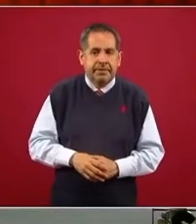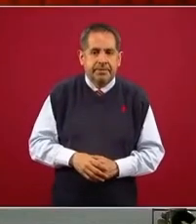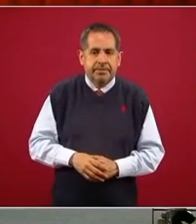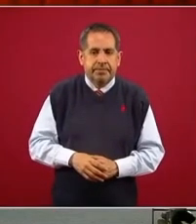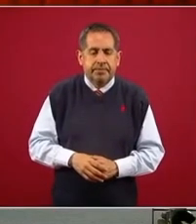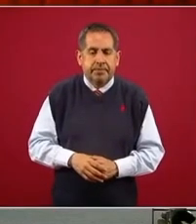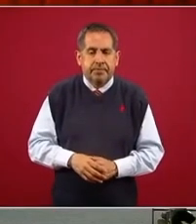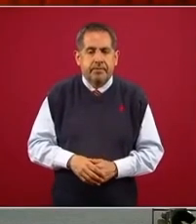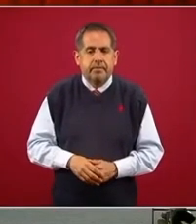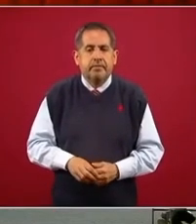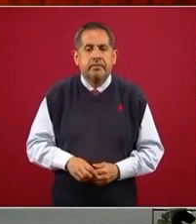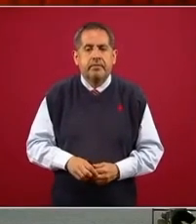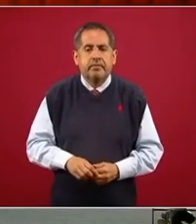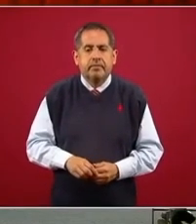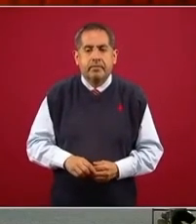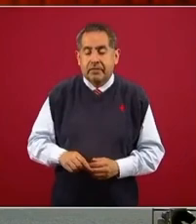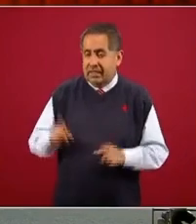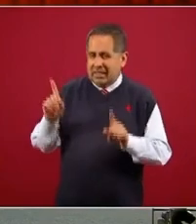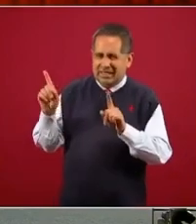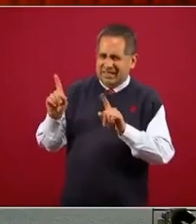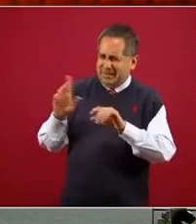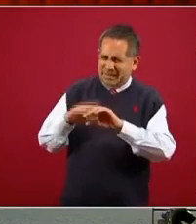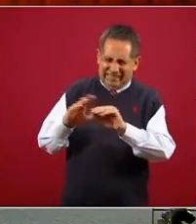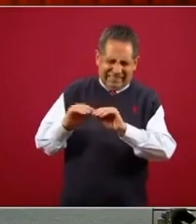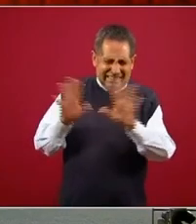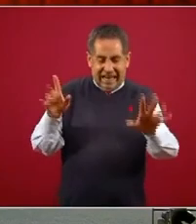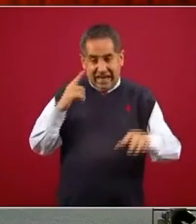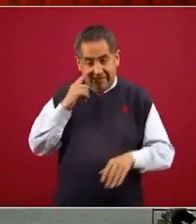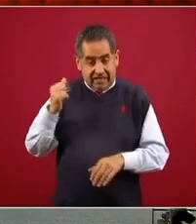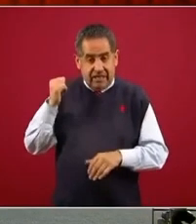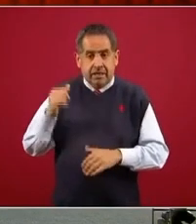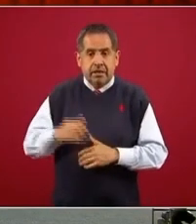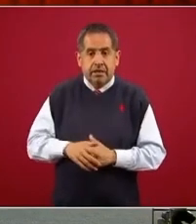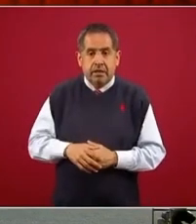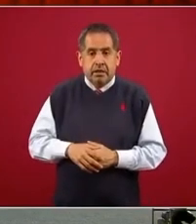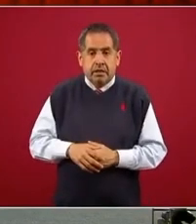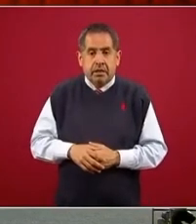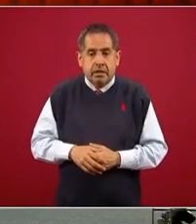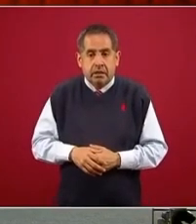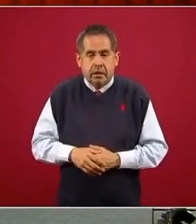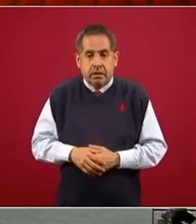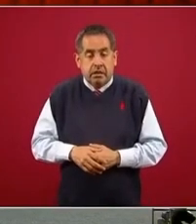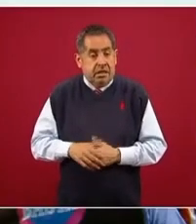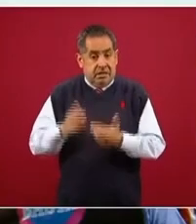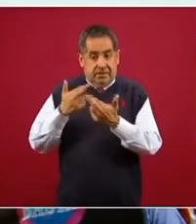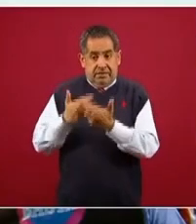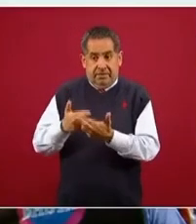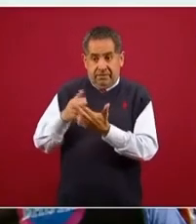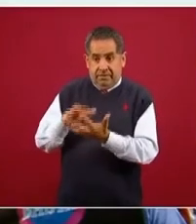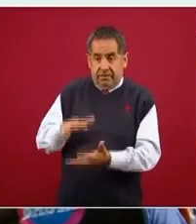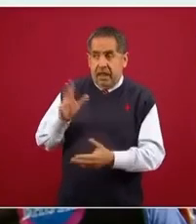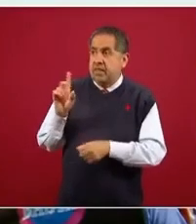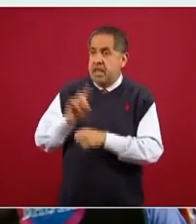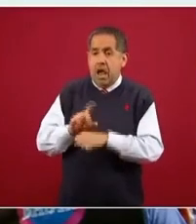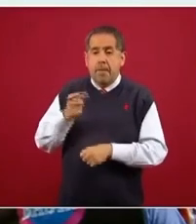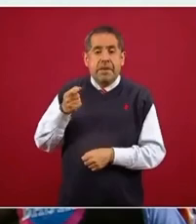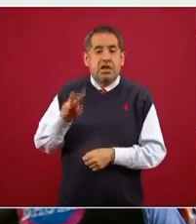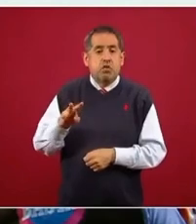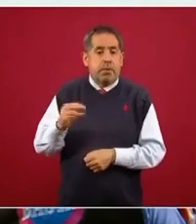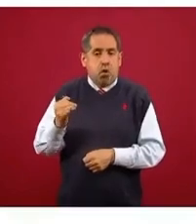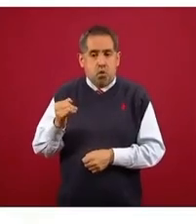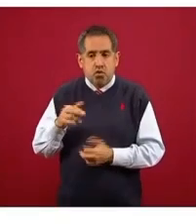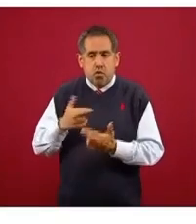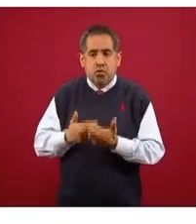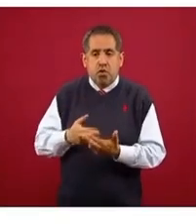A ver, esta tabla es más que clara, esto es lo que hay de almacenamiento al 29 de julio.